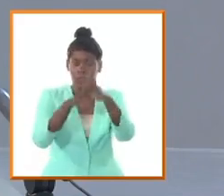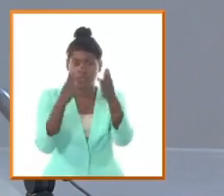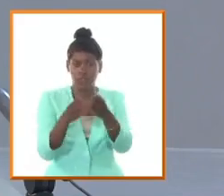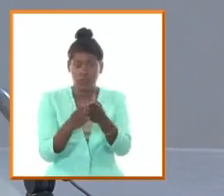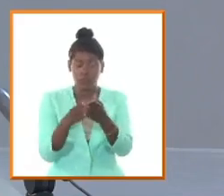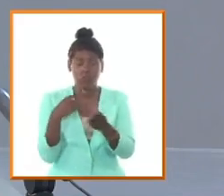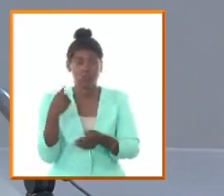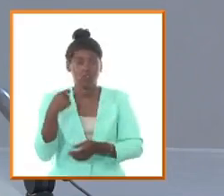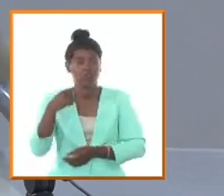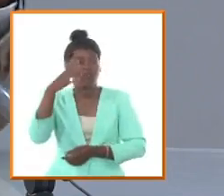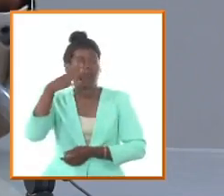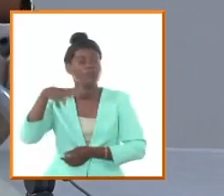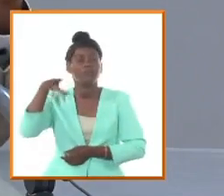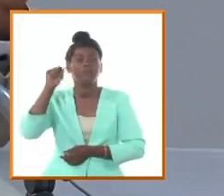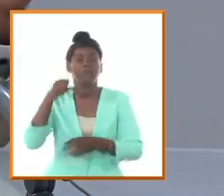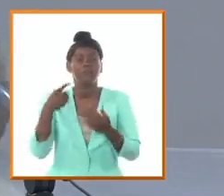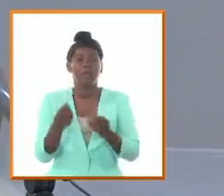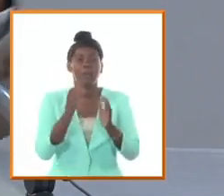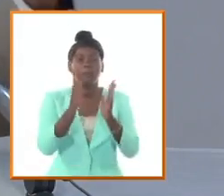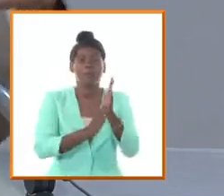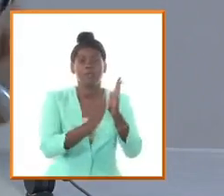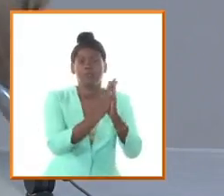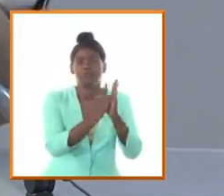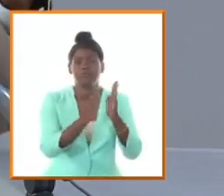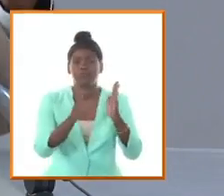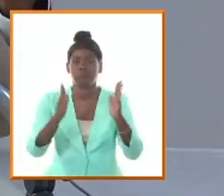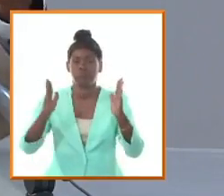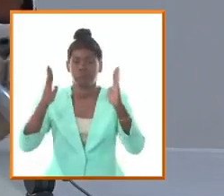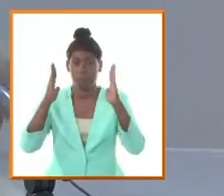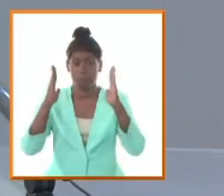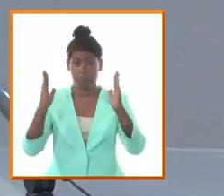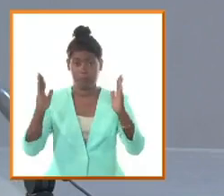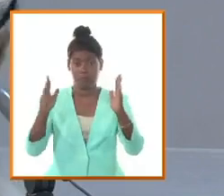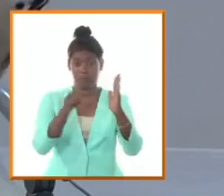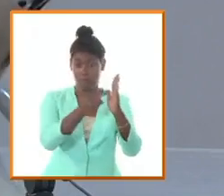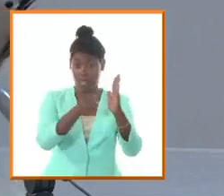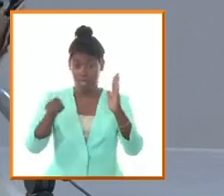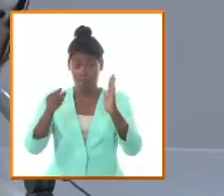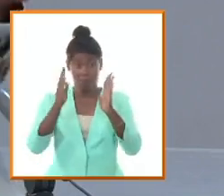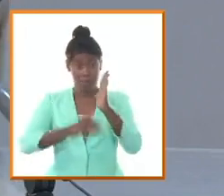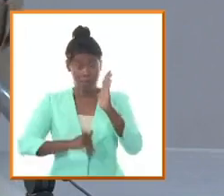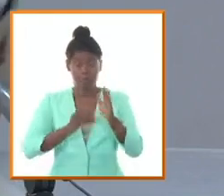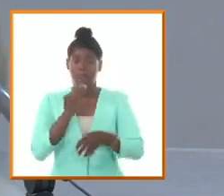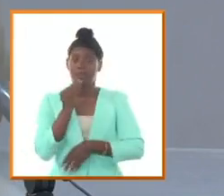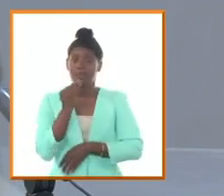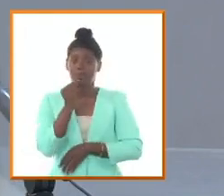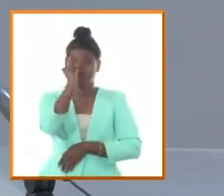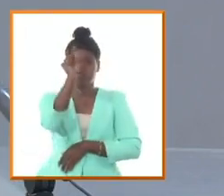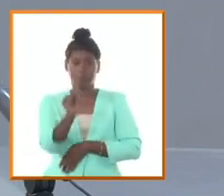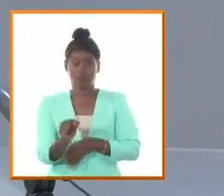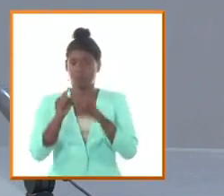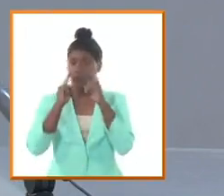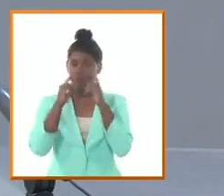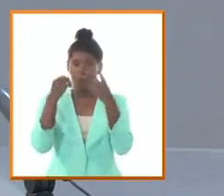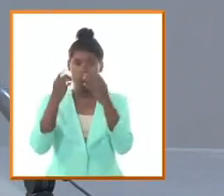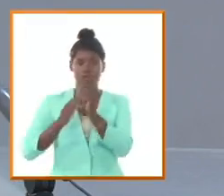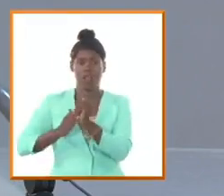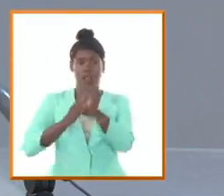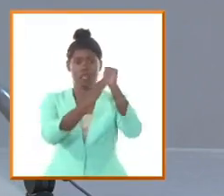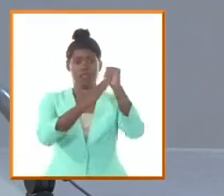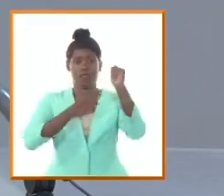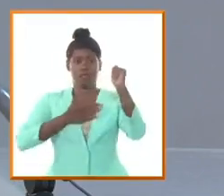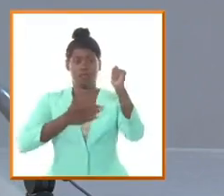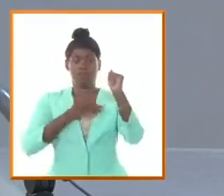que entender que en los primeros meses del universo del independentismo Agramonte es representante de esta corriente de